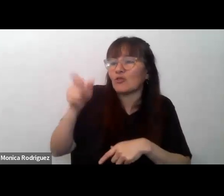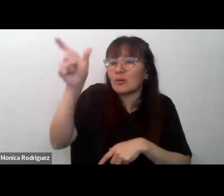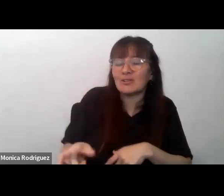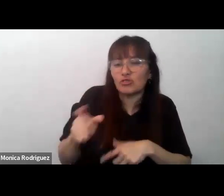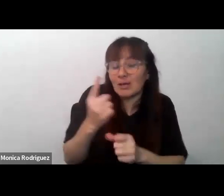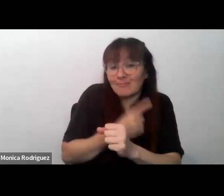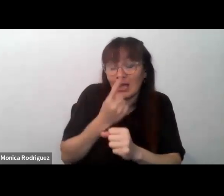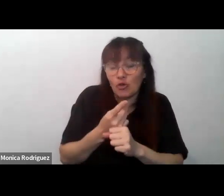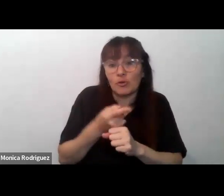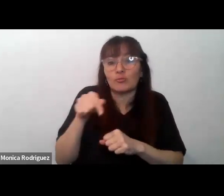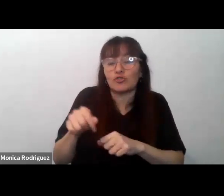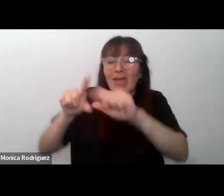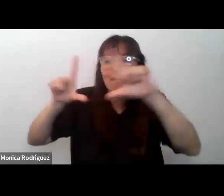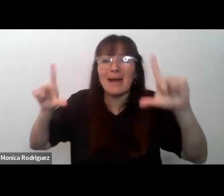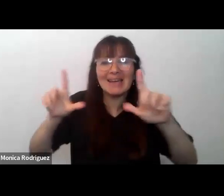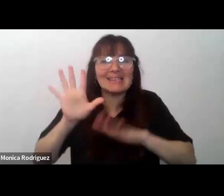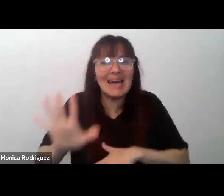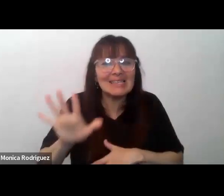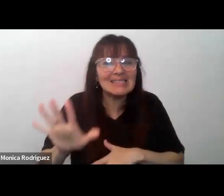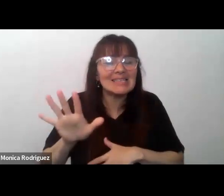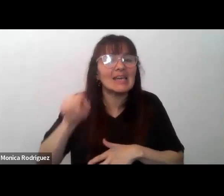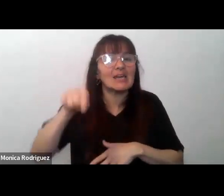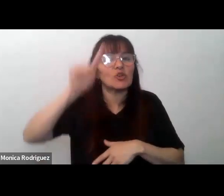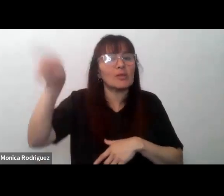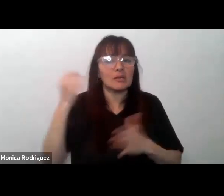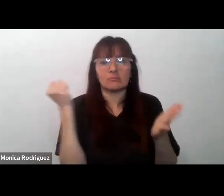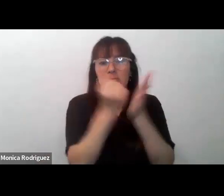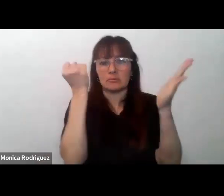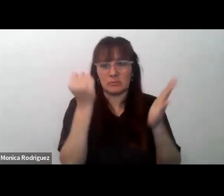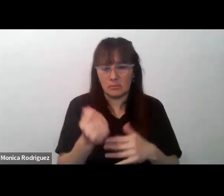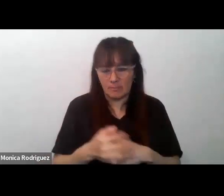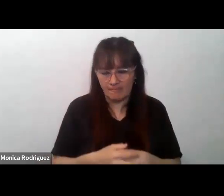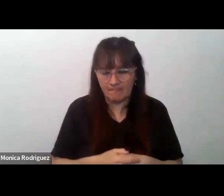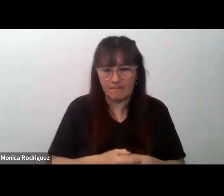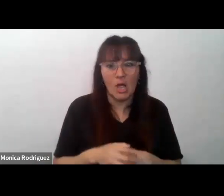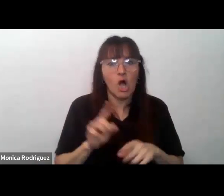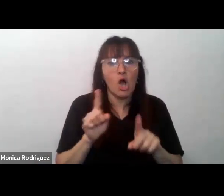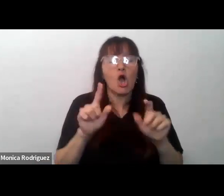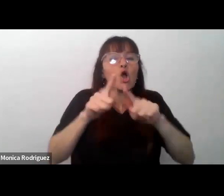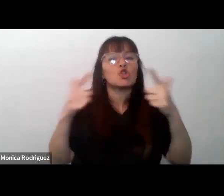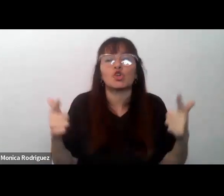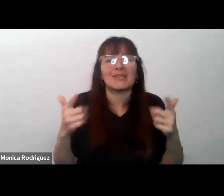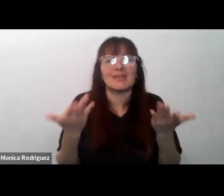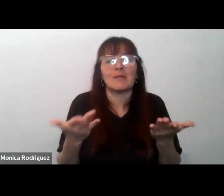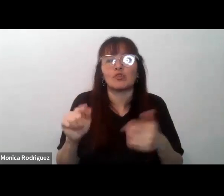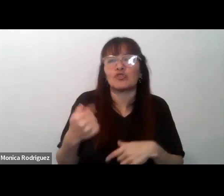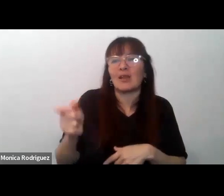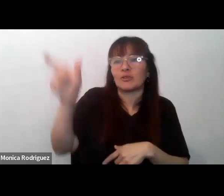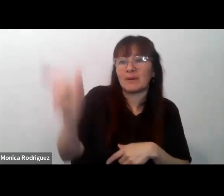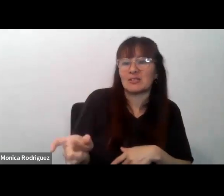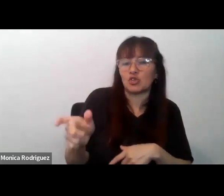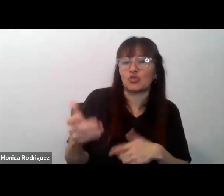con esta imagen tenemos una imagen pero no tenemos no tenemos al otro